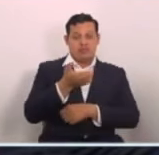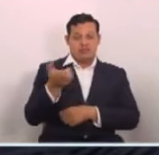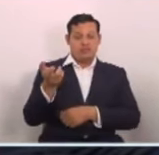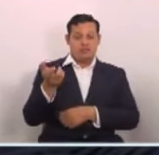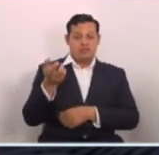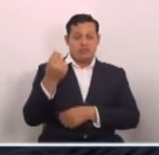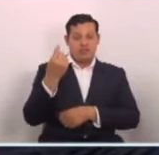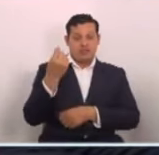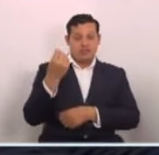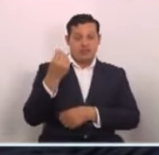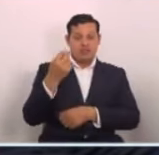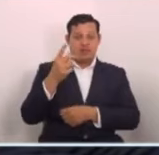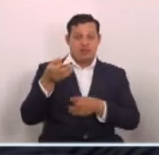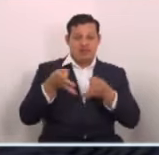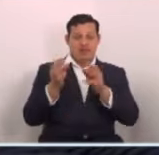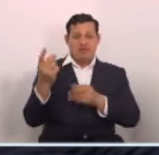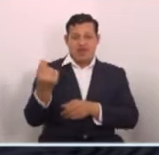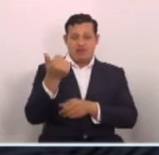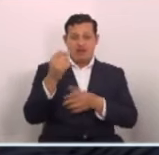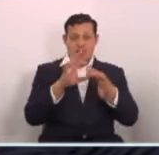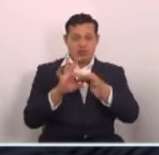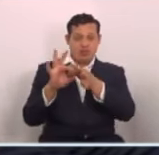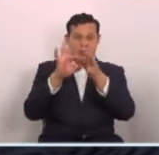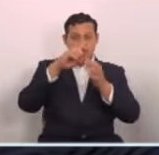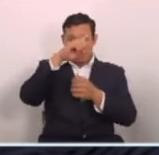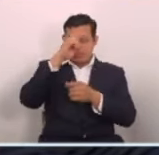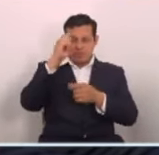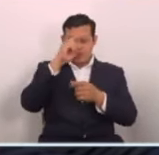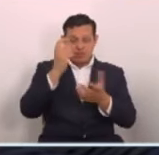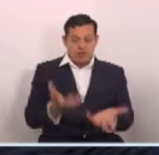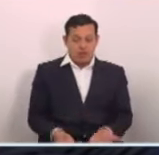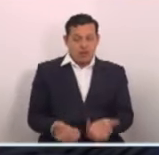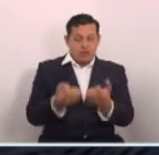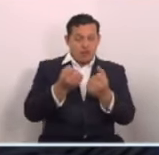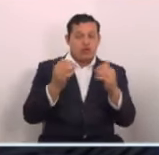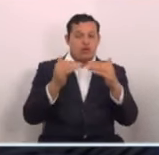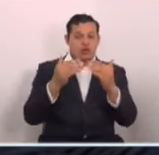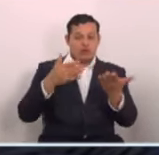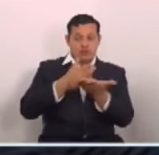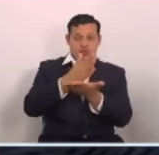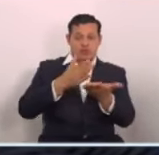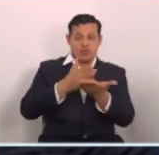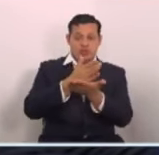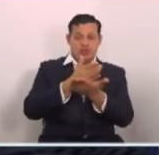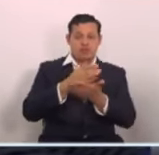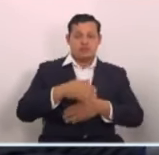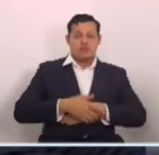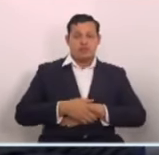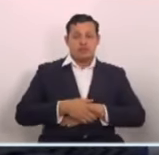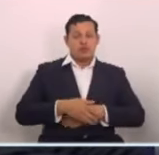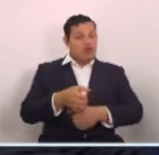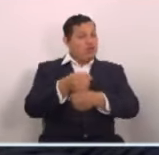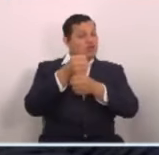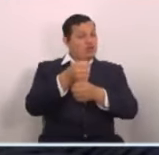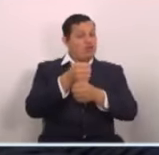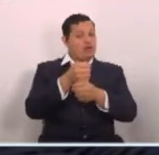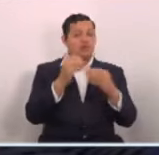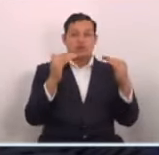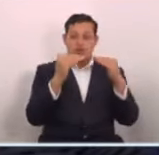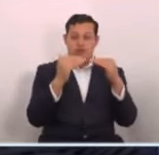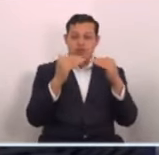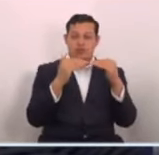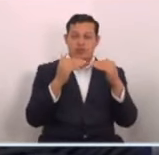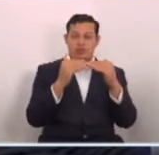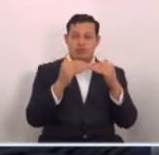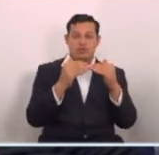de manera expedita, coordinar las labores de rescate y asistencia y garantizar, por supuesto,